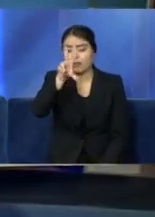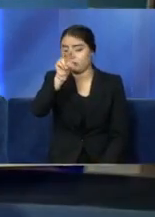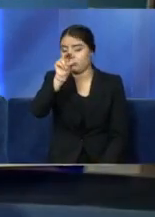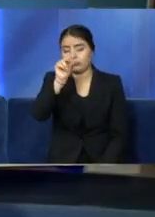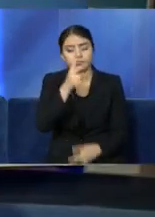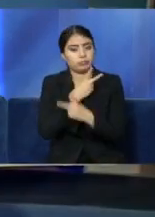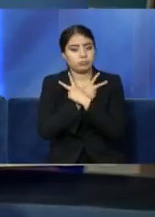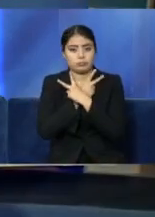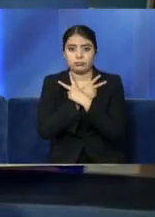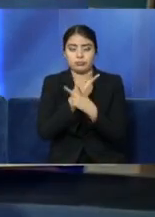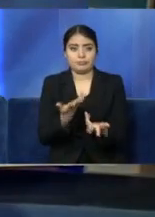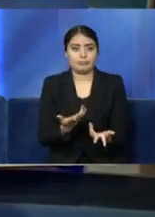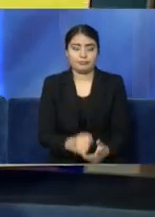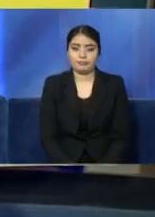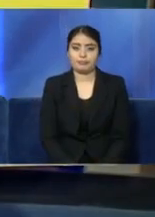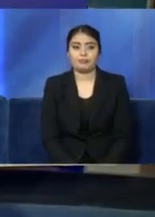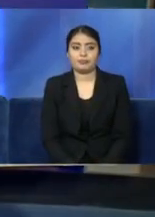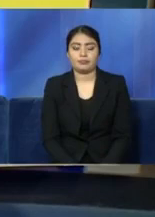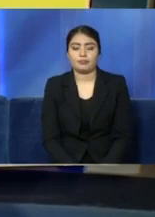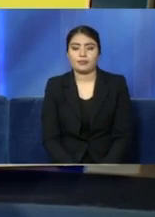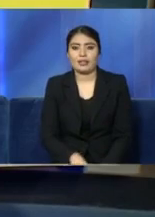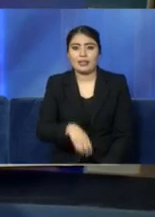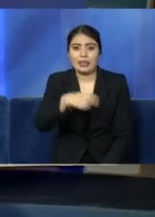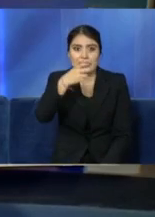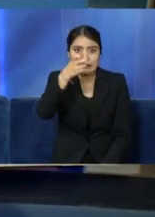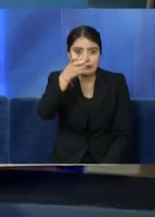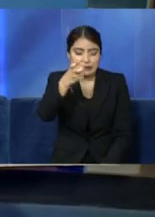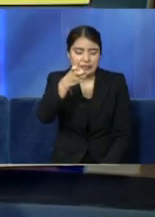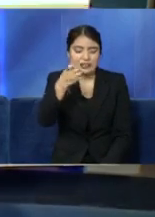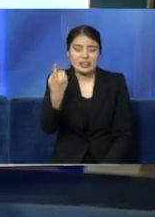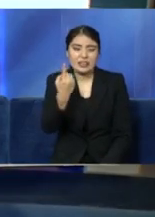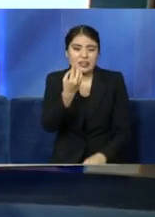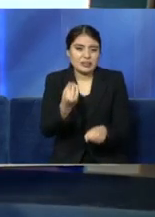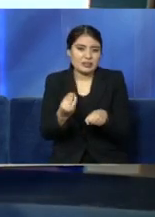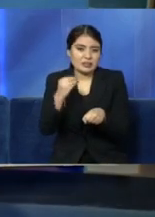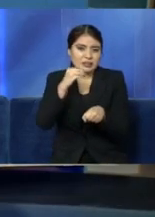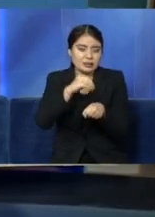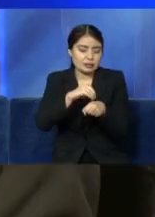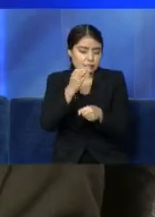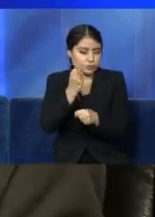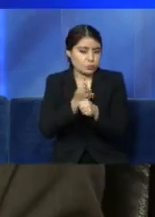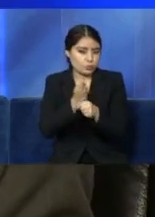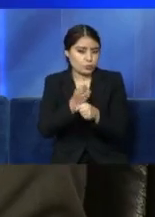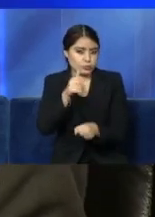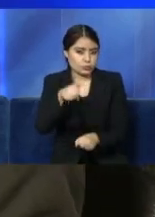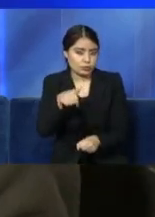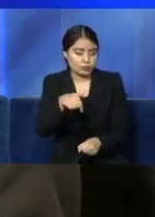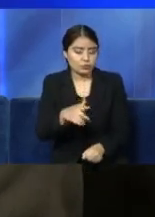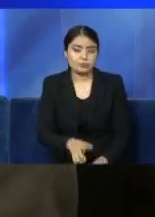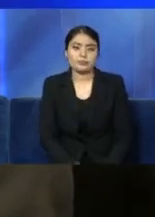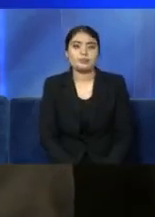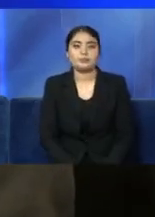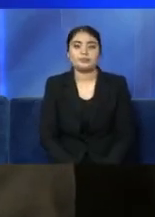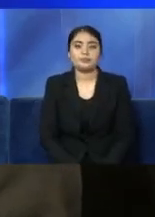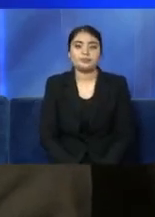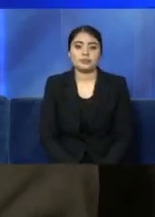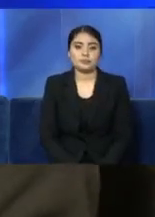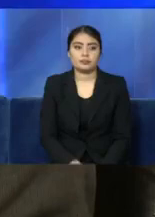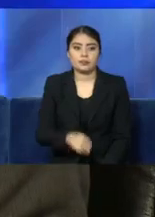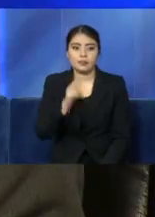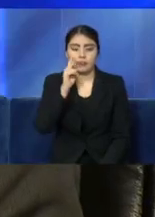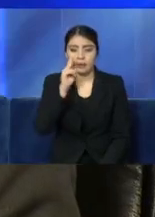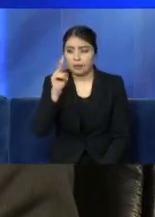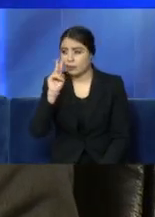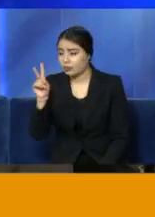El hecho de que estas medidas se indiquen en este momento, cuando, como hemos estado viendo en todas las